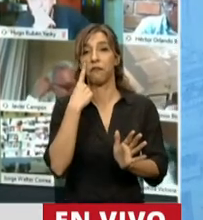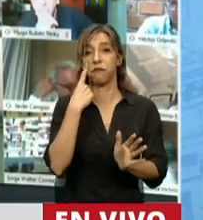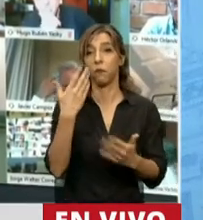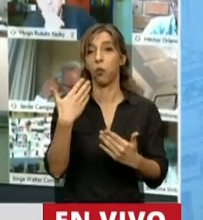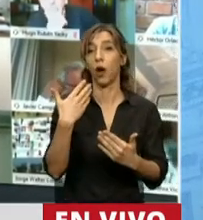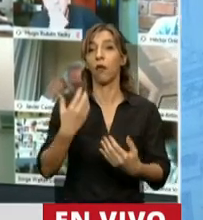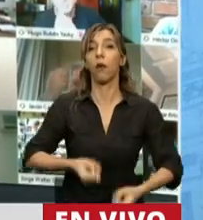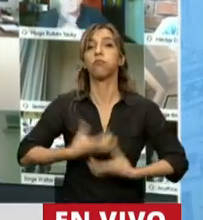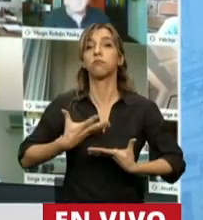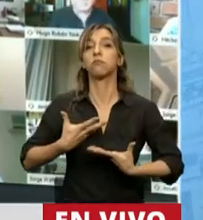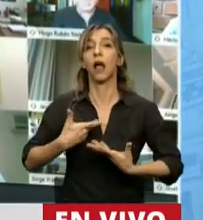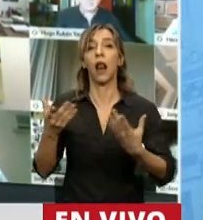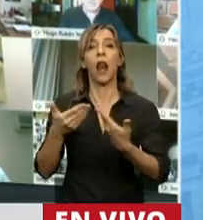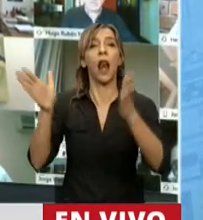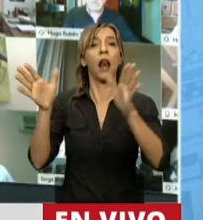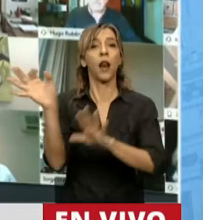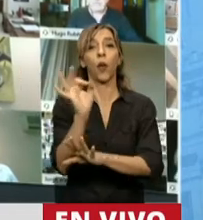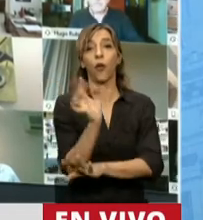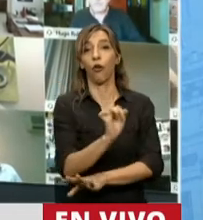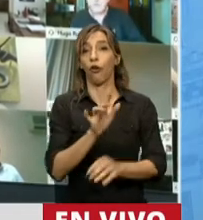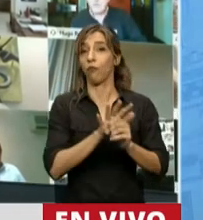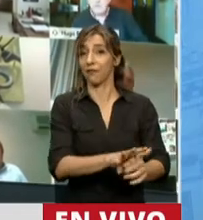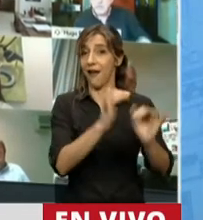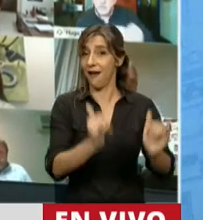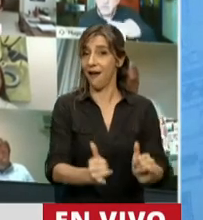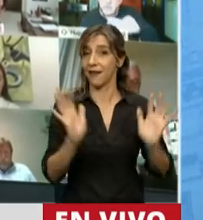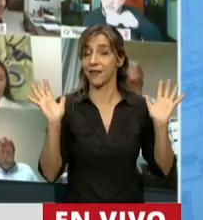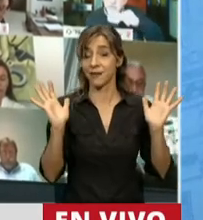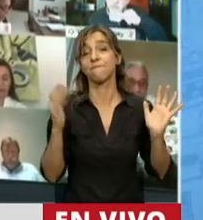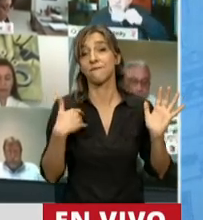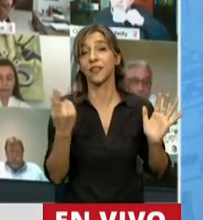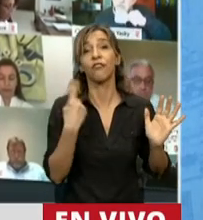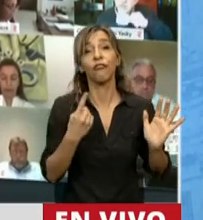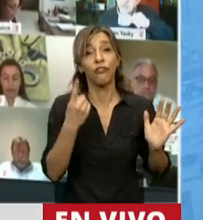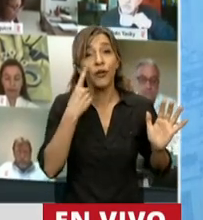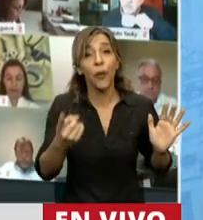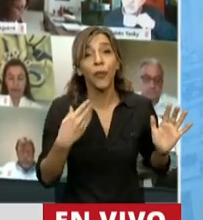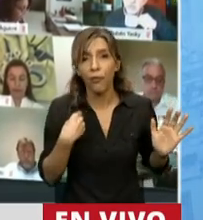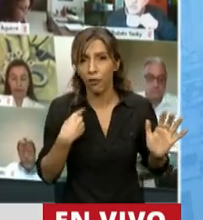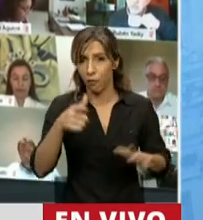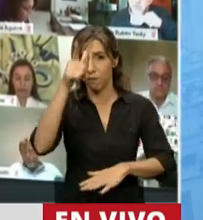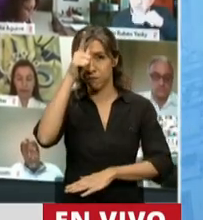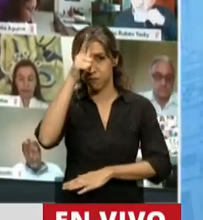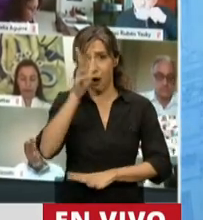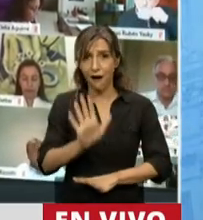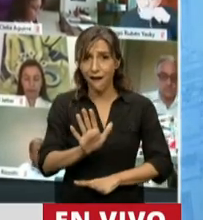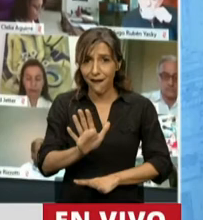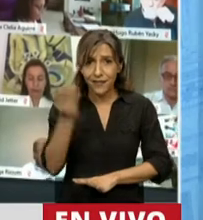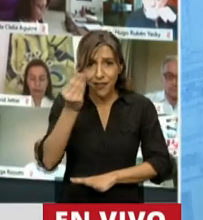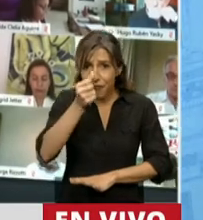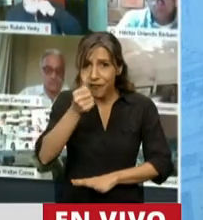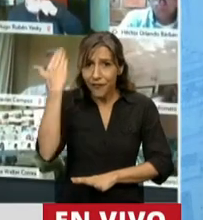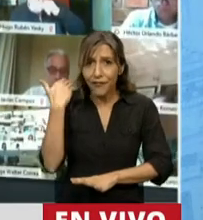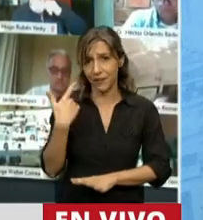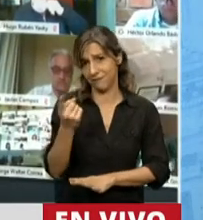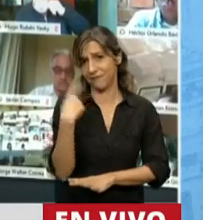quienes habitan en la Ciudad de Buenos Aires. La policía de la Ciudad de Buenos Aires lamentablemente se convirtió al fin de semana y quedó demostrado con lo que vimos con la cantidad de